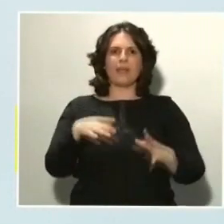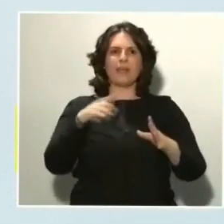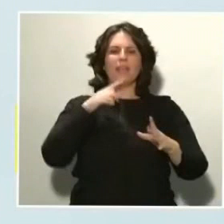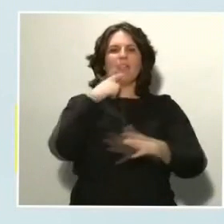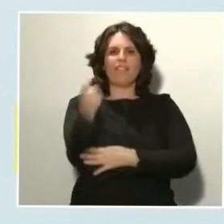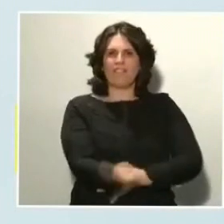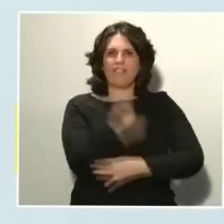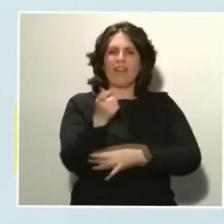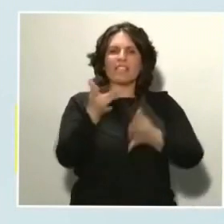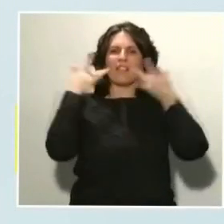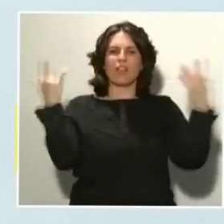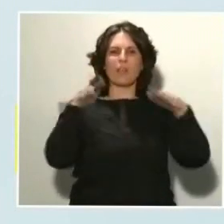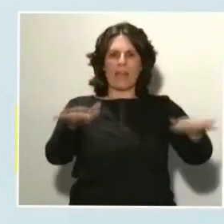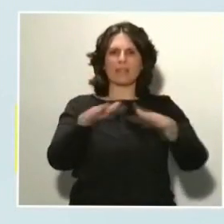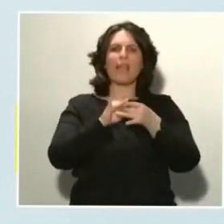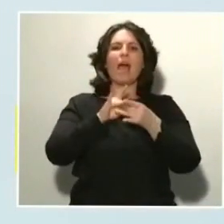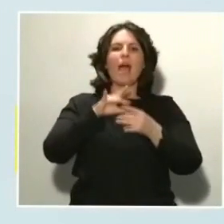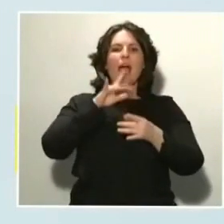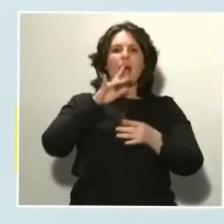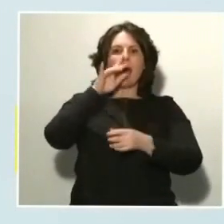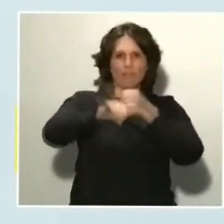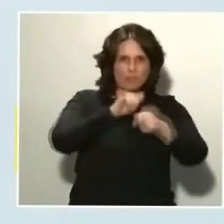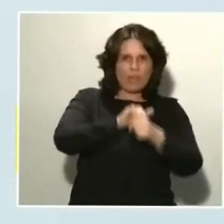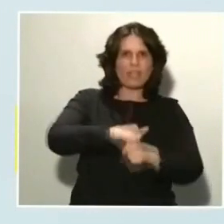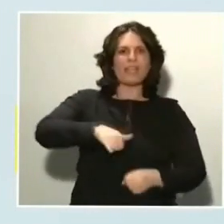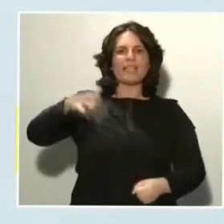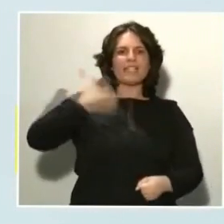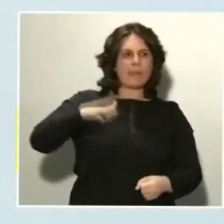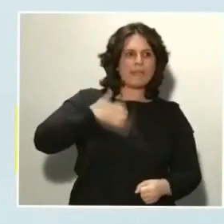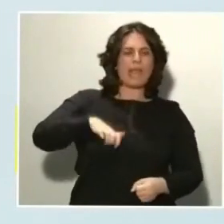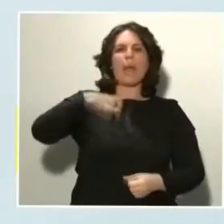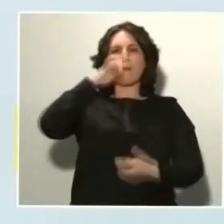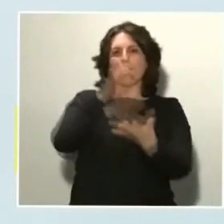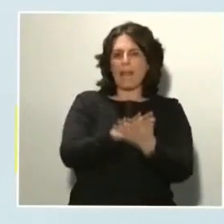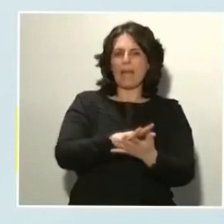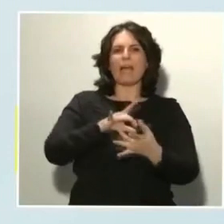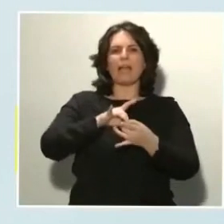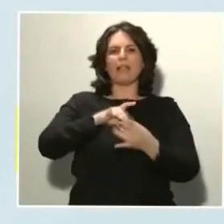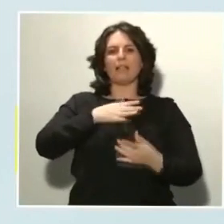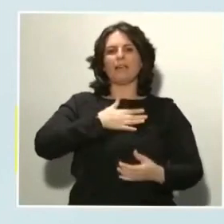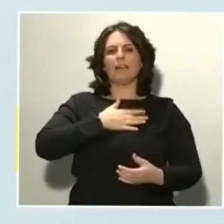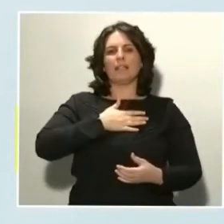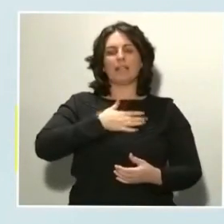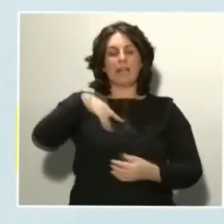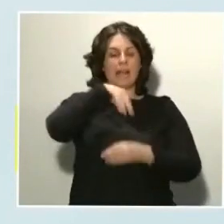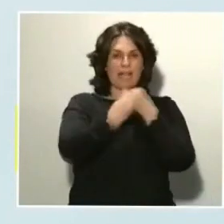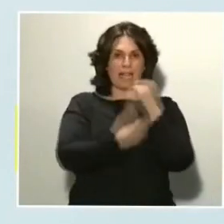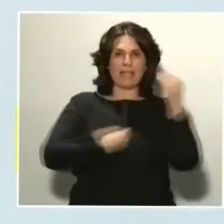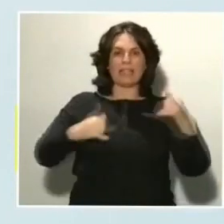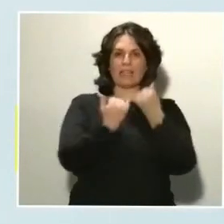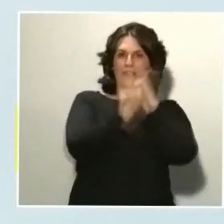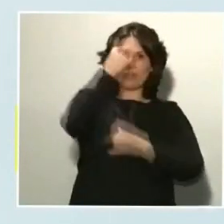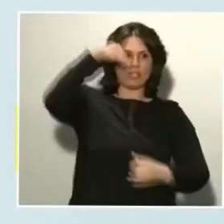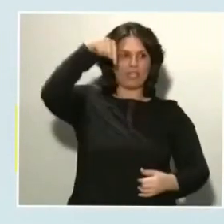Prat, Adolfo Suárez, Sevilla, Málaga, Gran Canaria, Alicante, Tenerife Norte y Tenerife Sur,